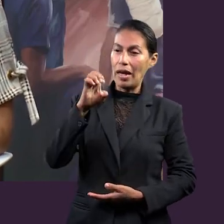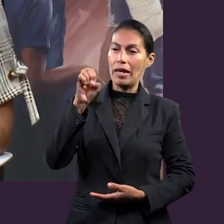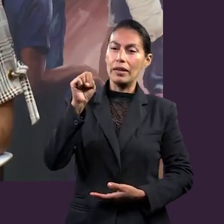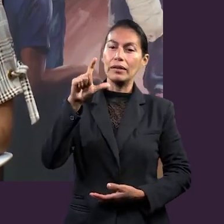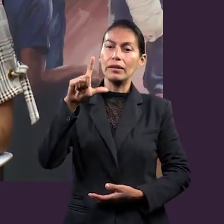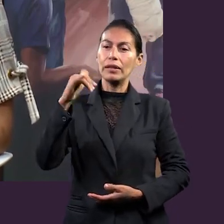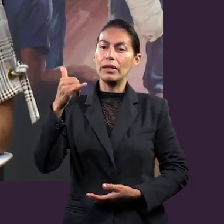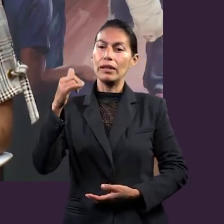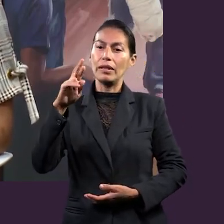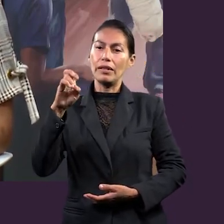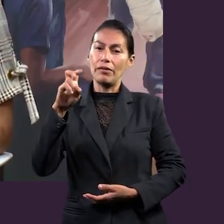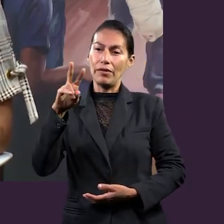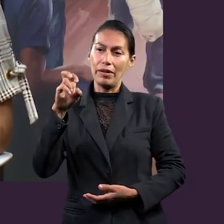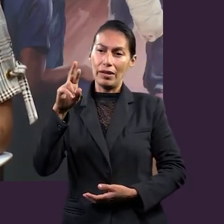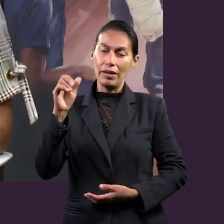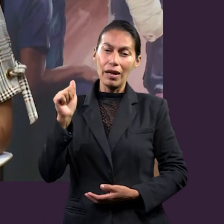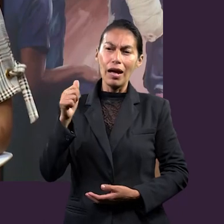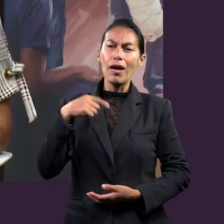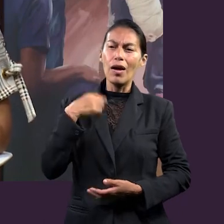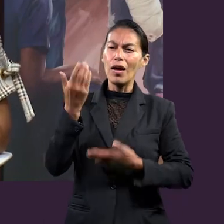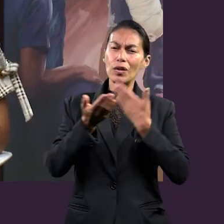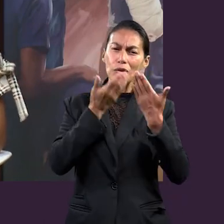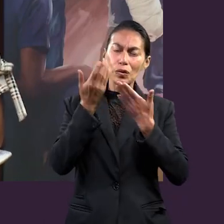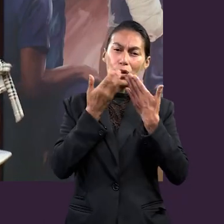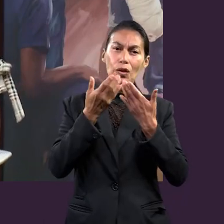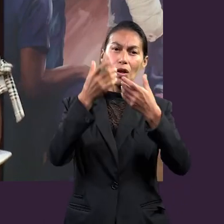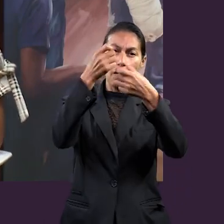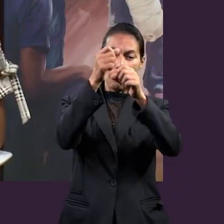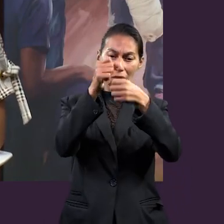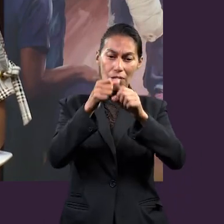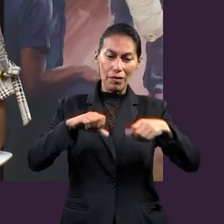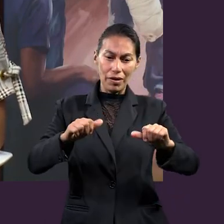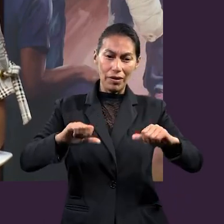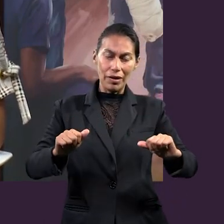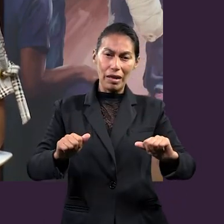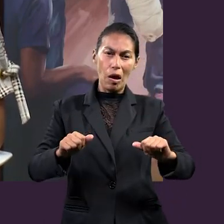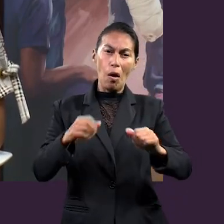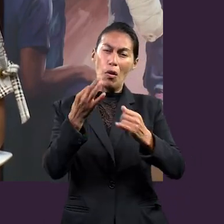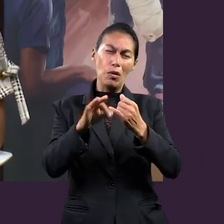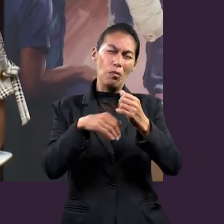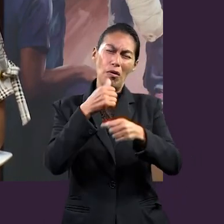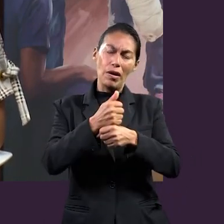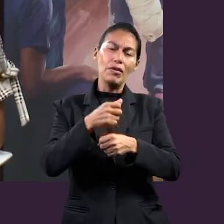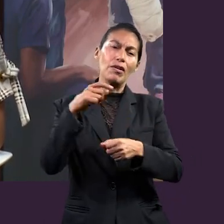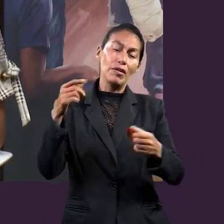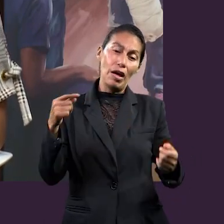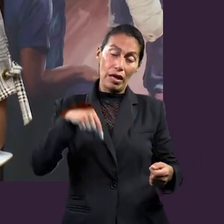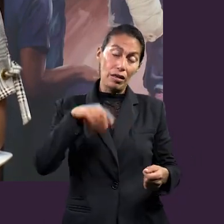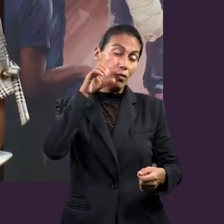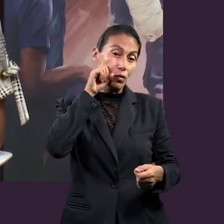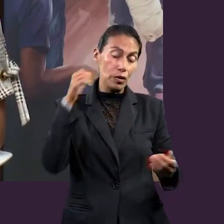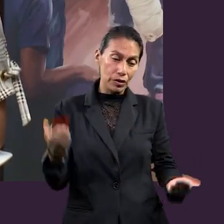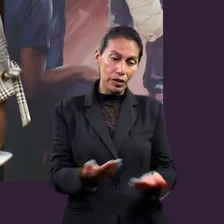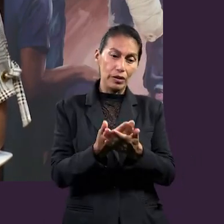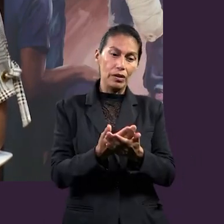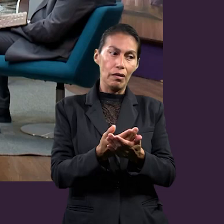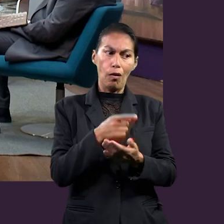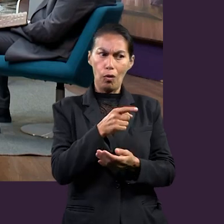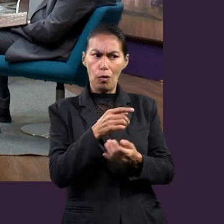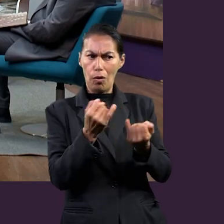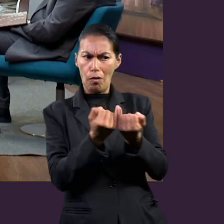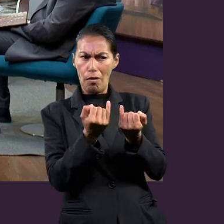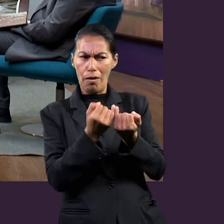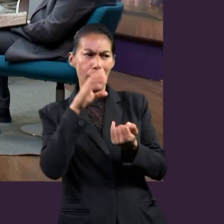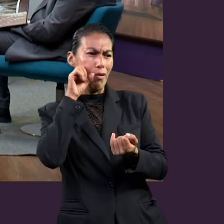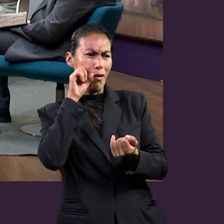Leslie Rivera, estudio el séptimo semestre de la carrera de terapia física y rehabilitación y soy de aquí de Montemorelos. Así que eres